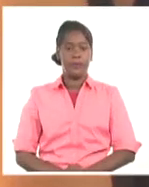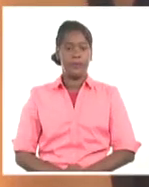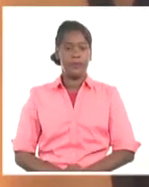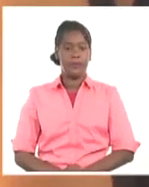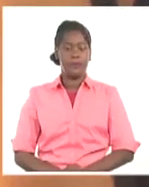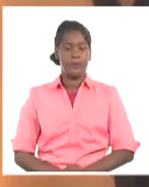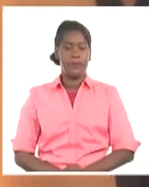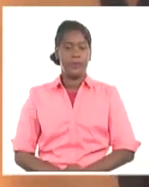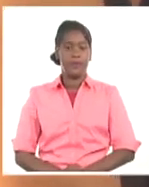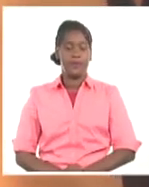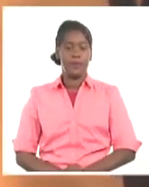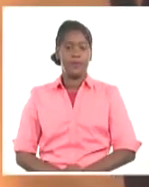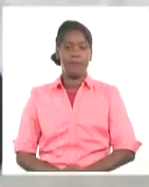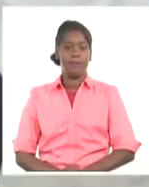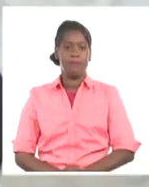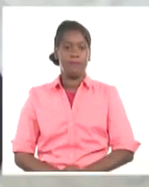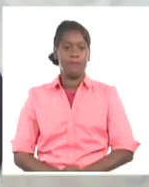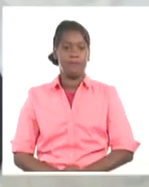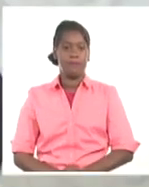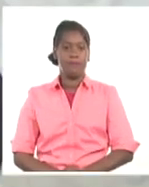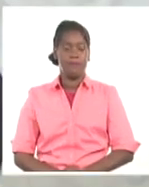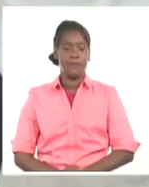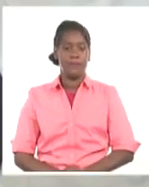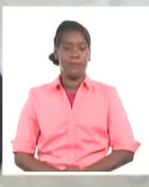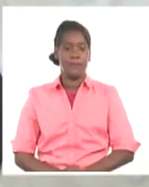Dagoberto Consuegra, Sistema Informativo de la Televisión Cubana.